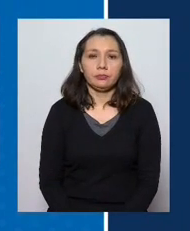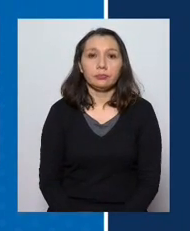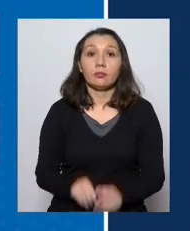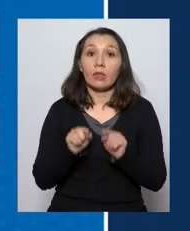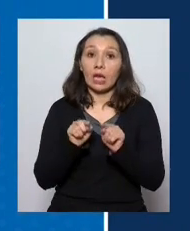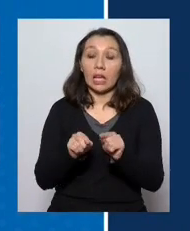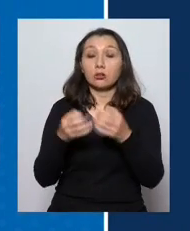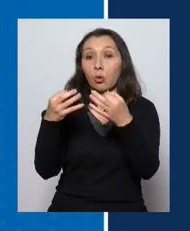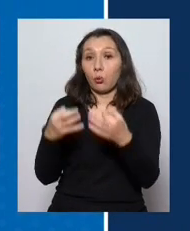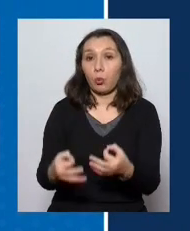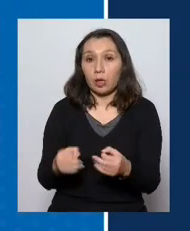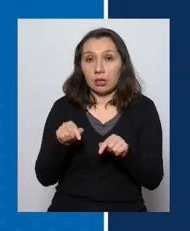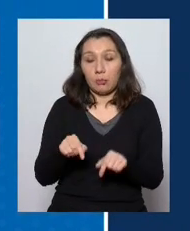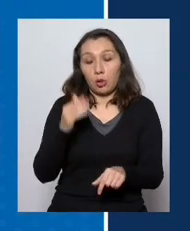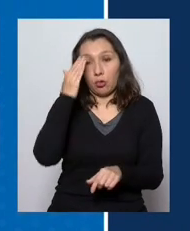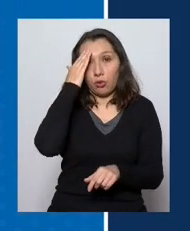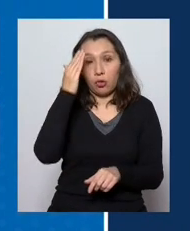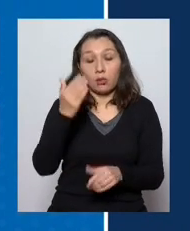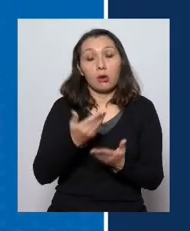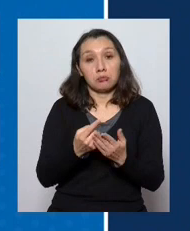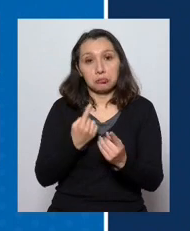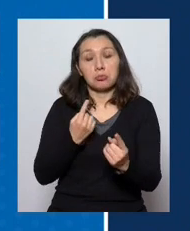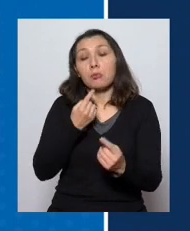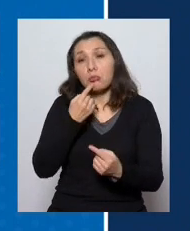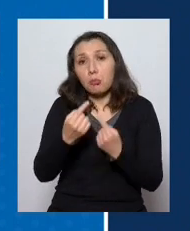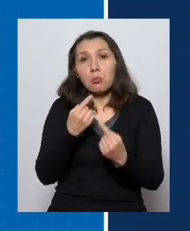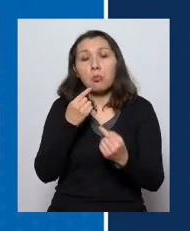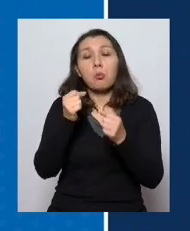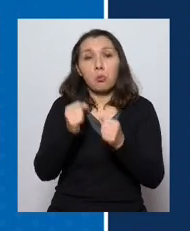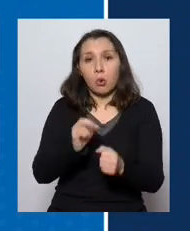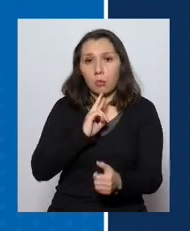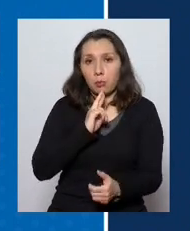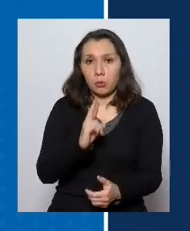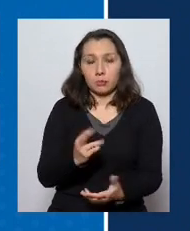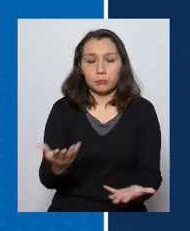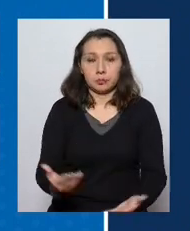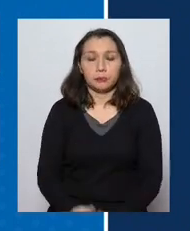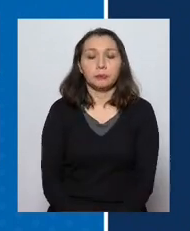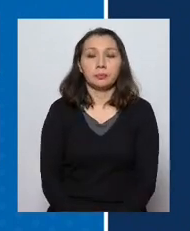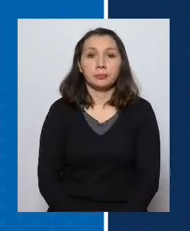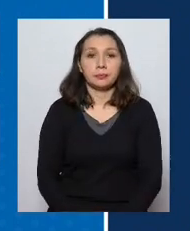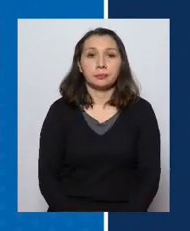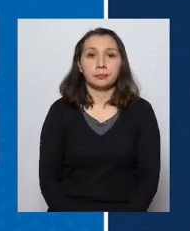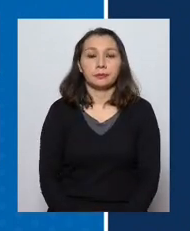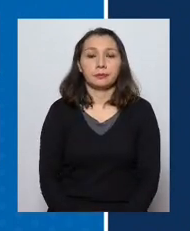Eso es la cuenta por el día de hoy. Se doy la palabra para poder responder sus preguntas.